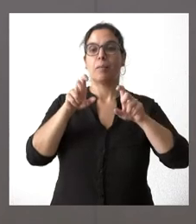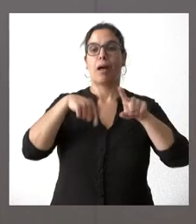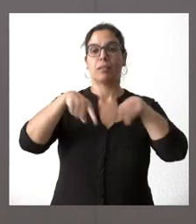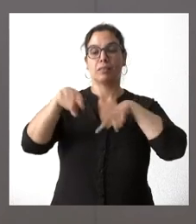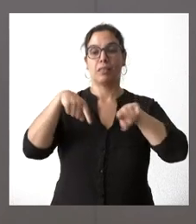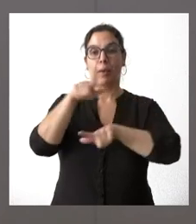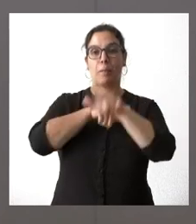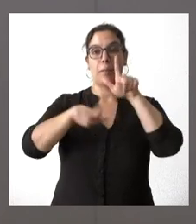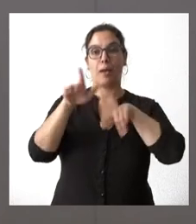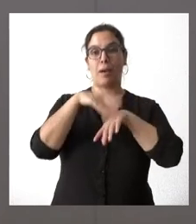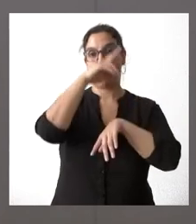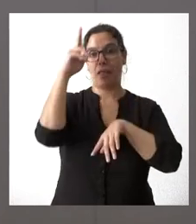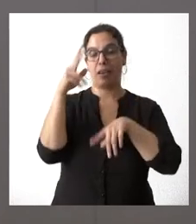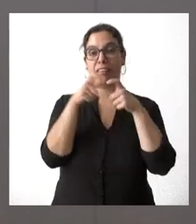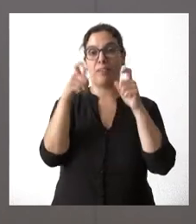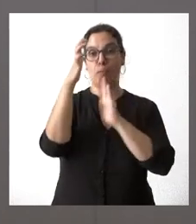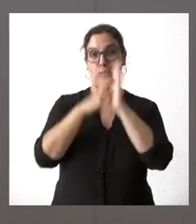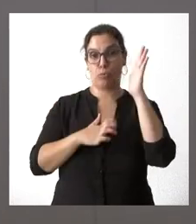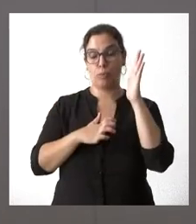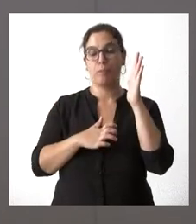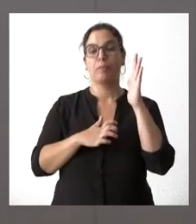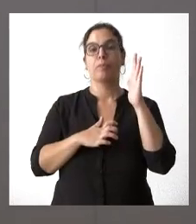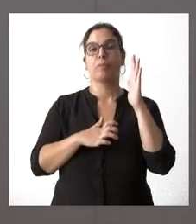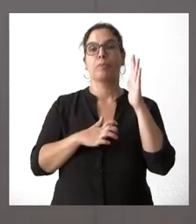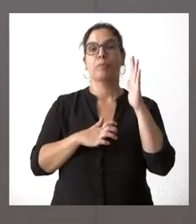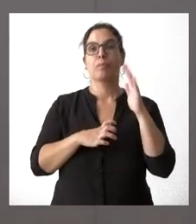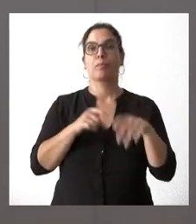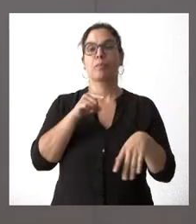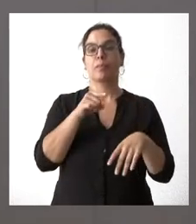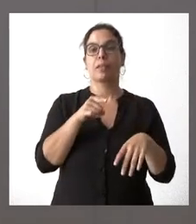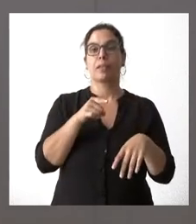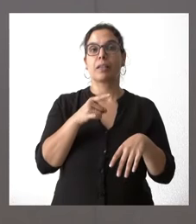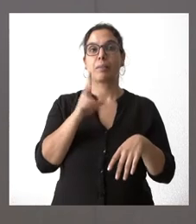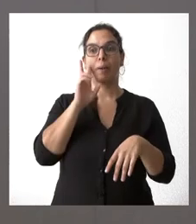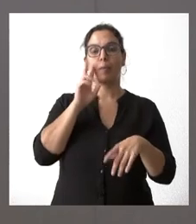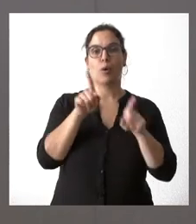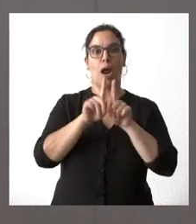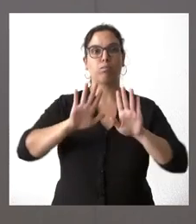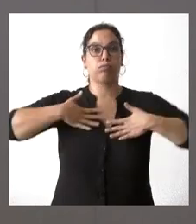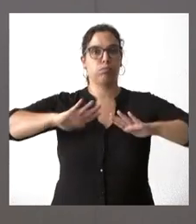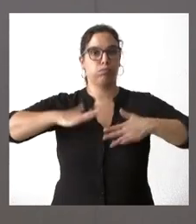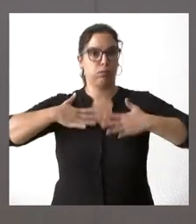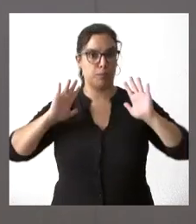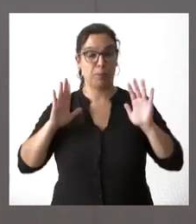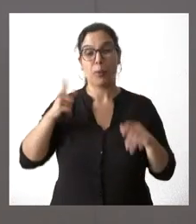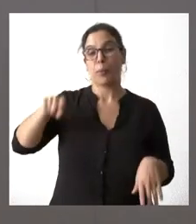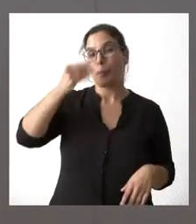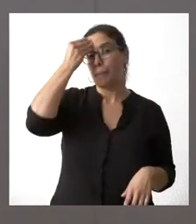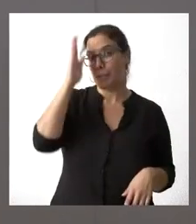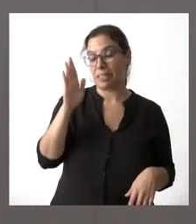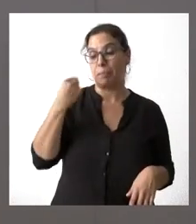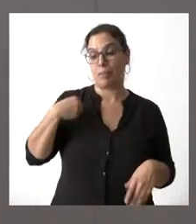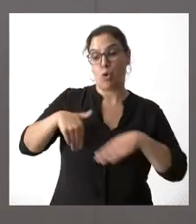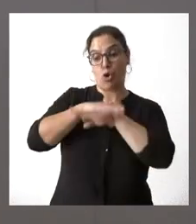los billetes. Bueno, lo que vemos aquí es una cierta improvisación. Tengan ustedes en cuenta que el propio